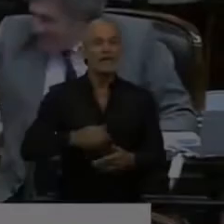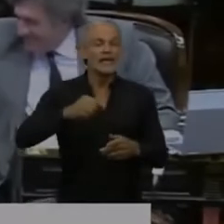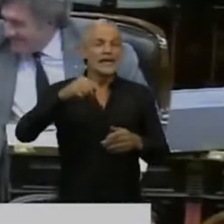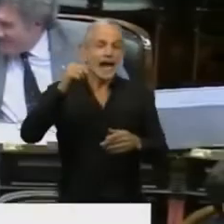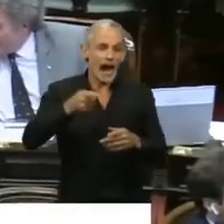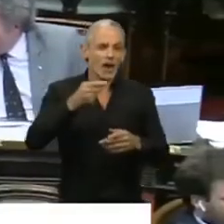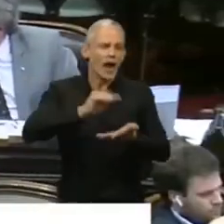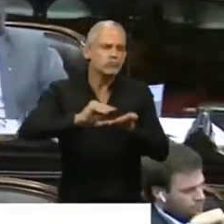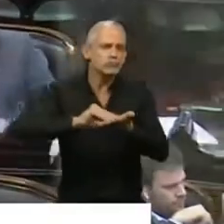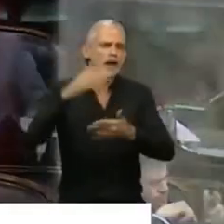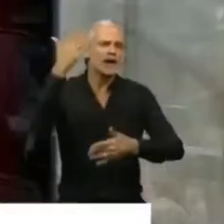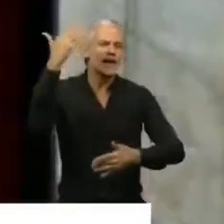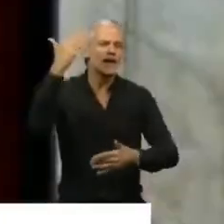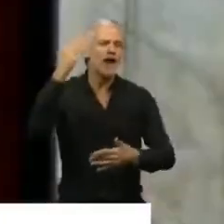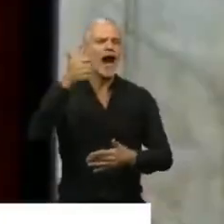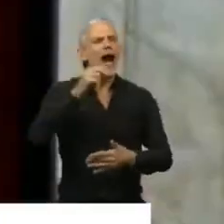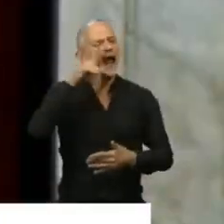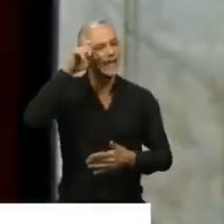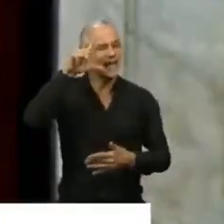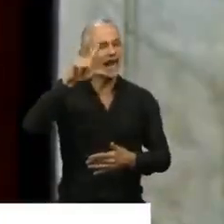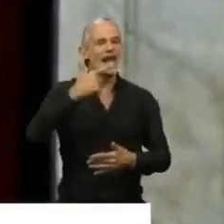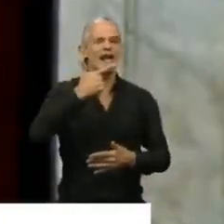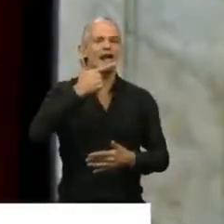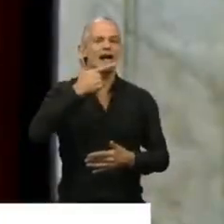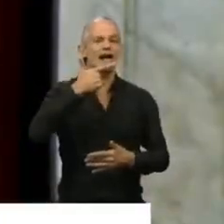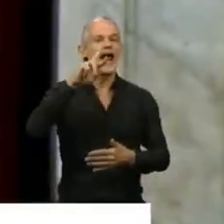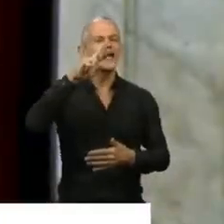¿Cómo tiene la palabra el diputado Ariel Rauschenberger?